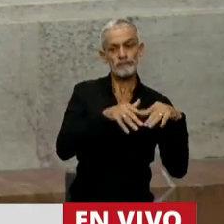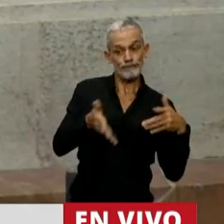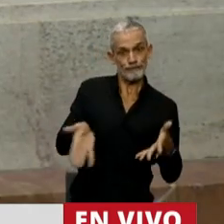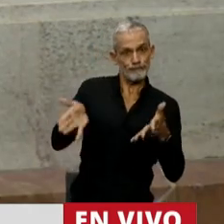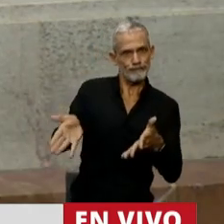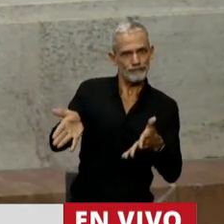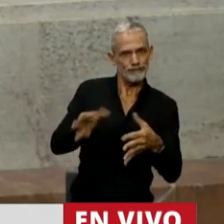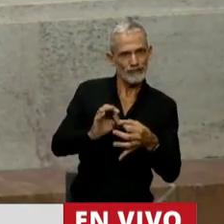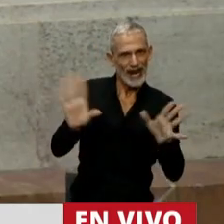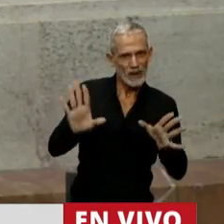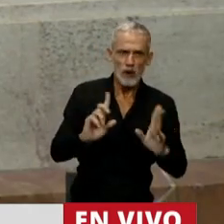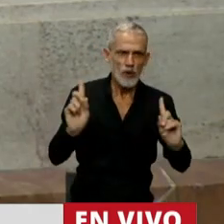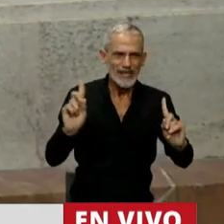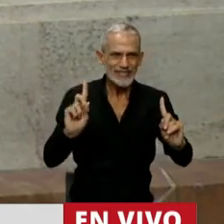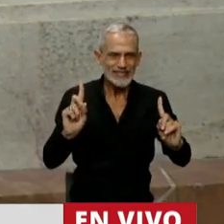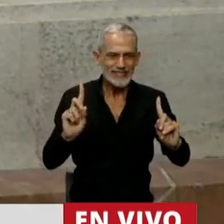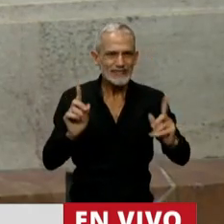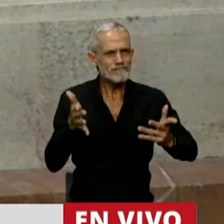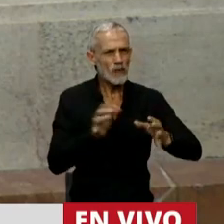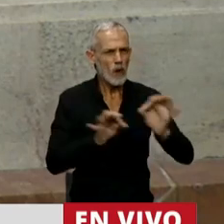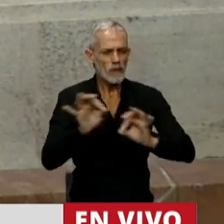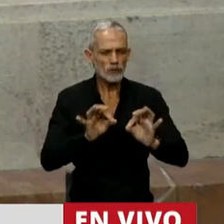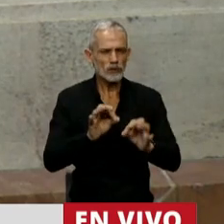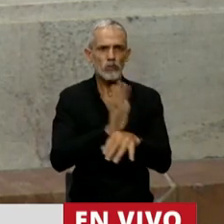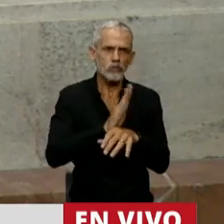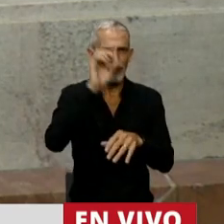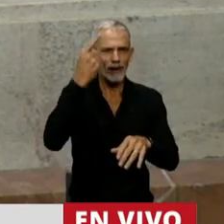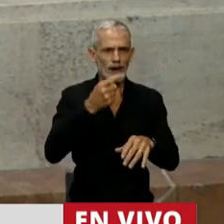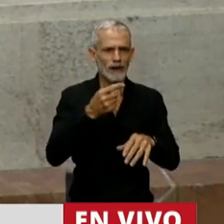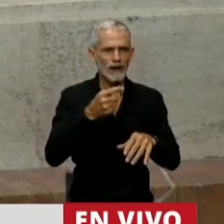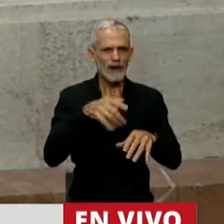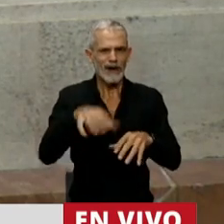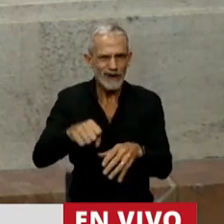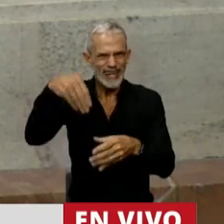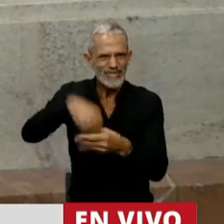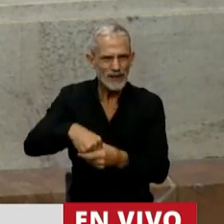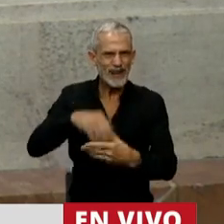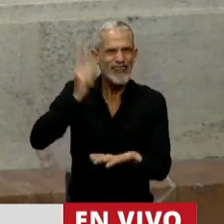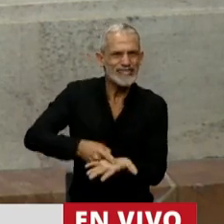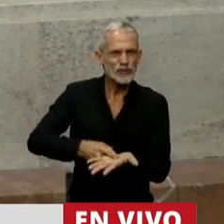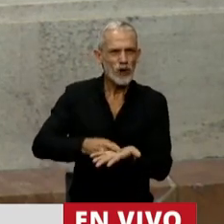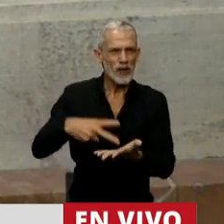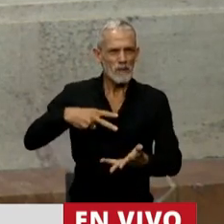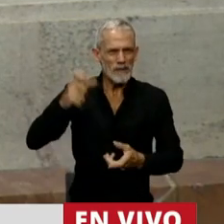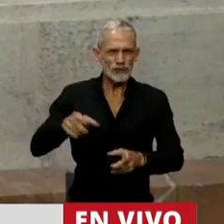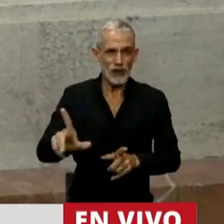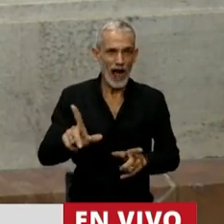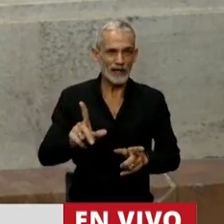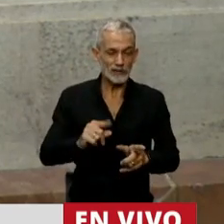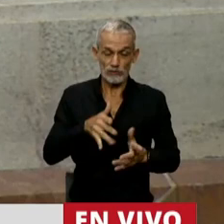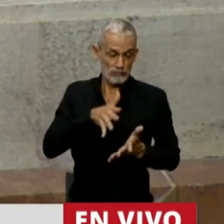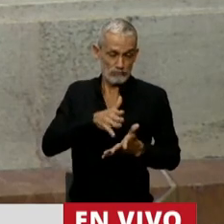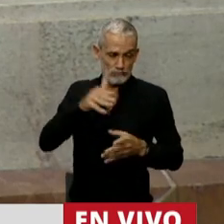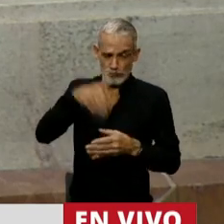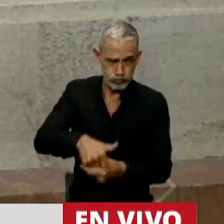libertad, sino que es un avance del Estado en las decisiones personales y un avance brutal